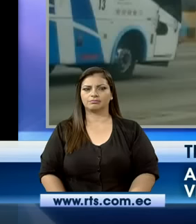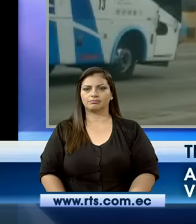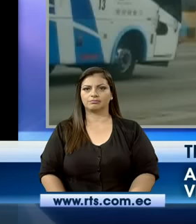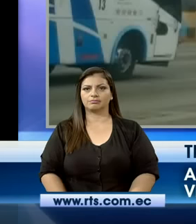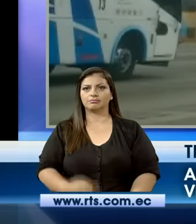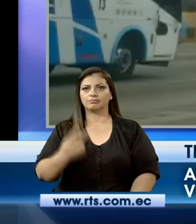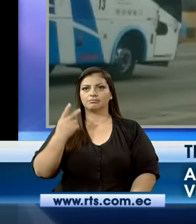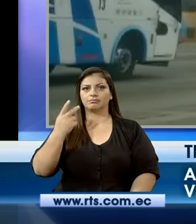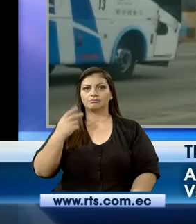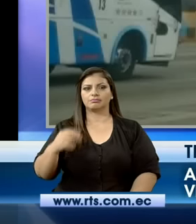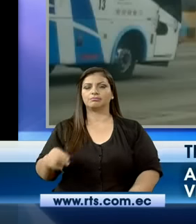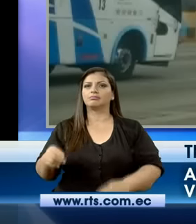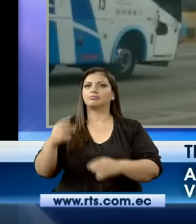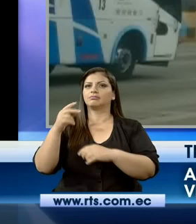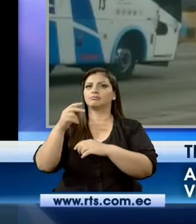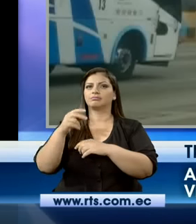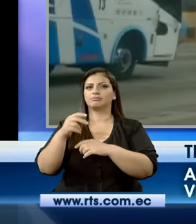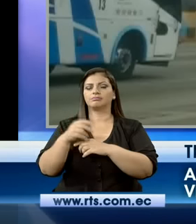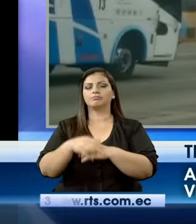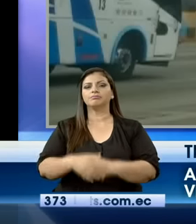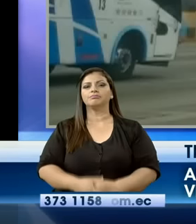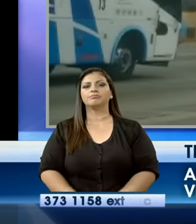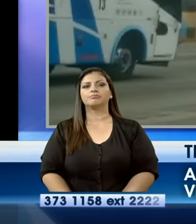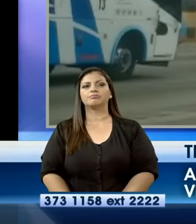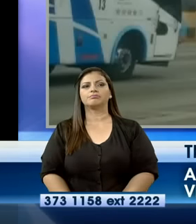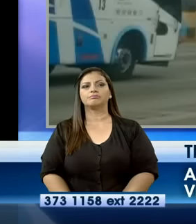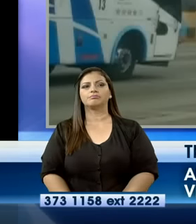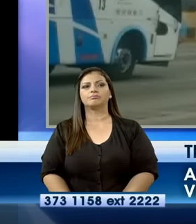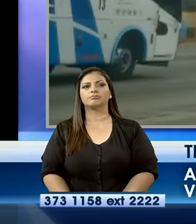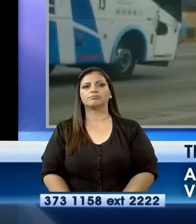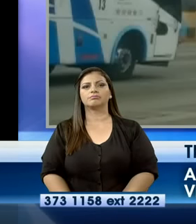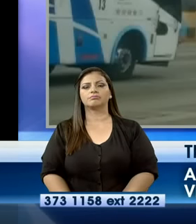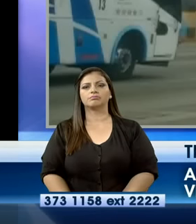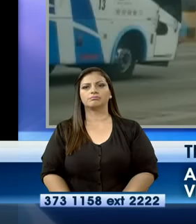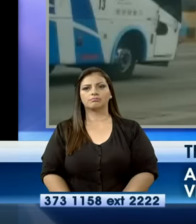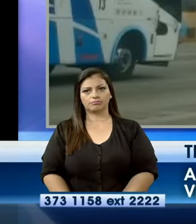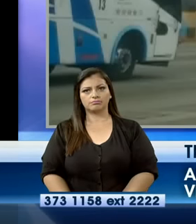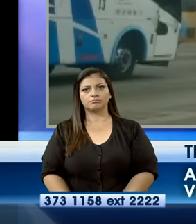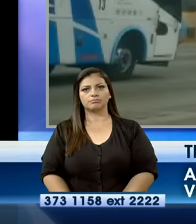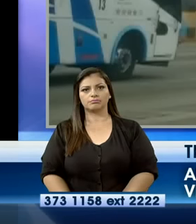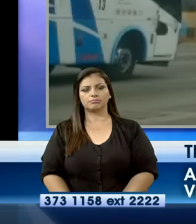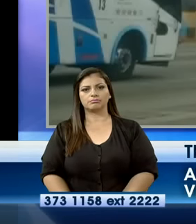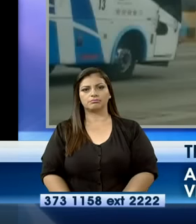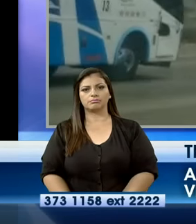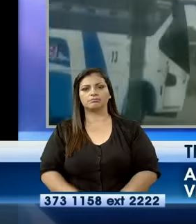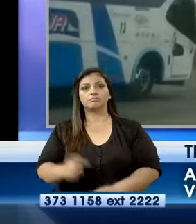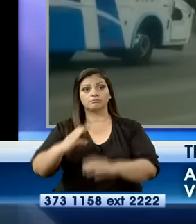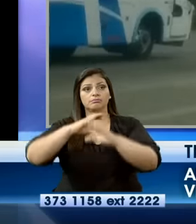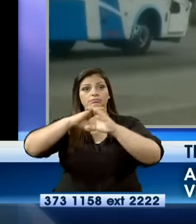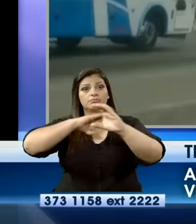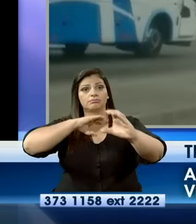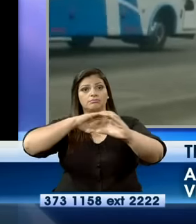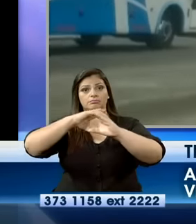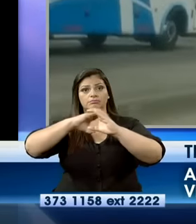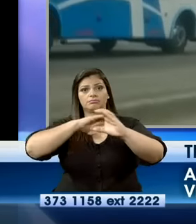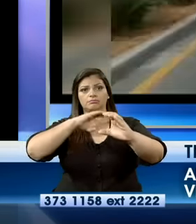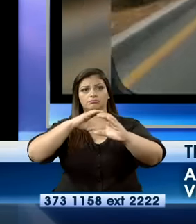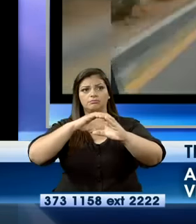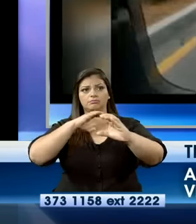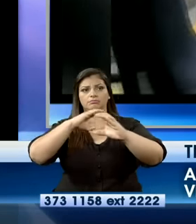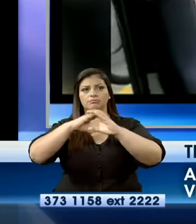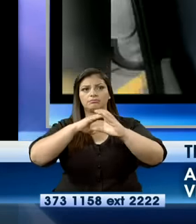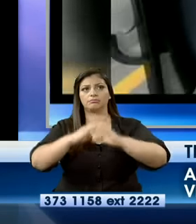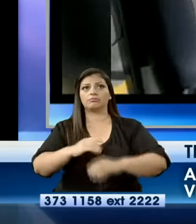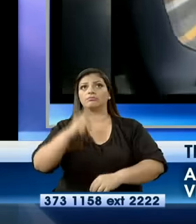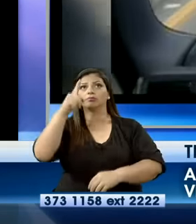Arriba, arriba del chofer. Y va marcando, ¿qué? La velocidad. Entonces los pasajeros van viendo.